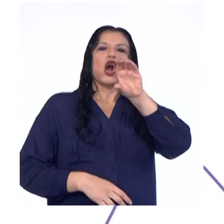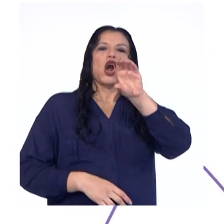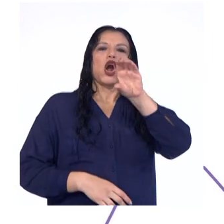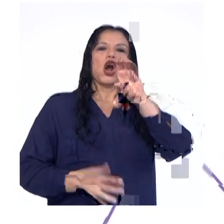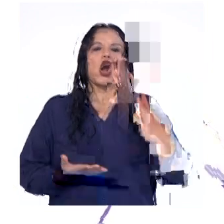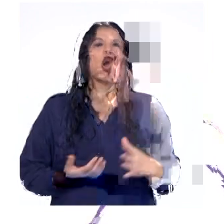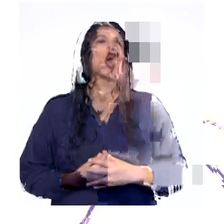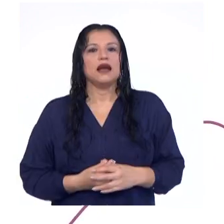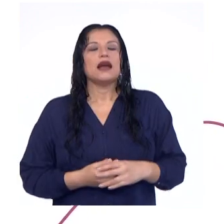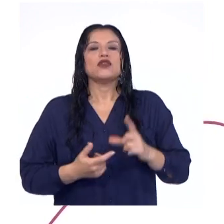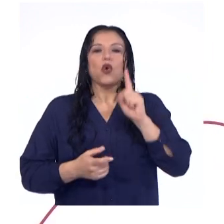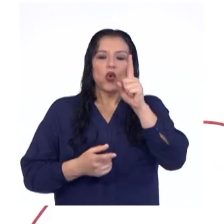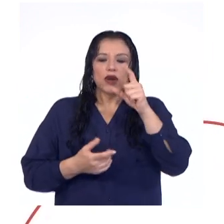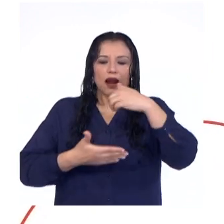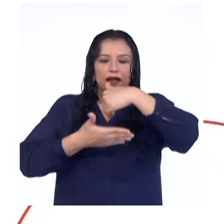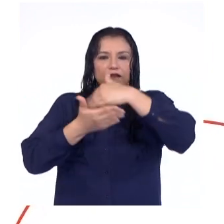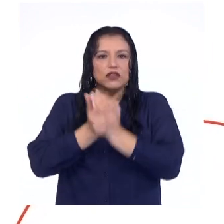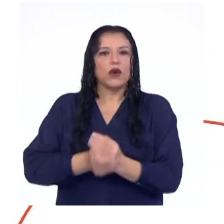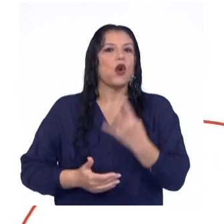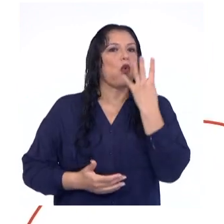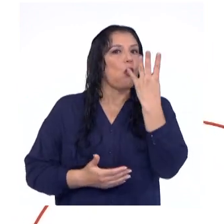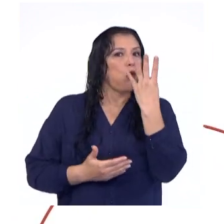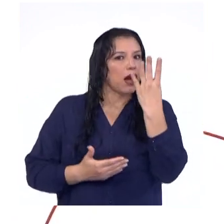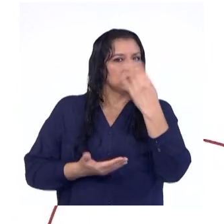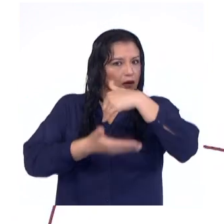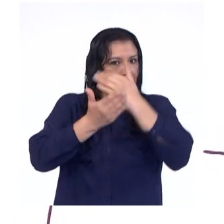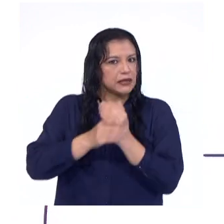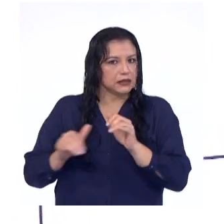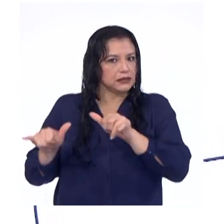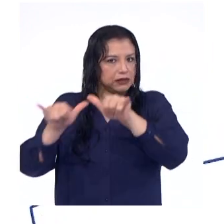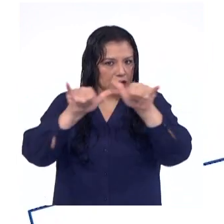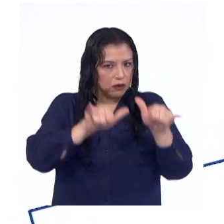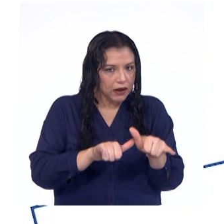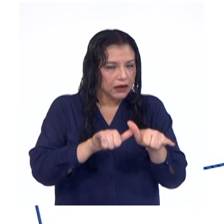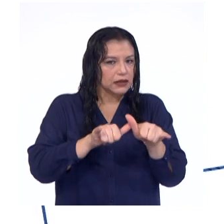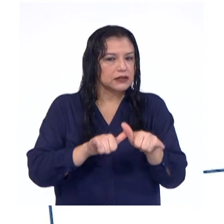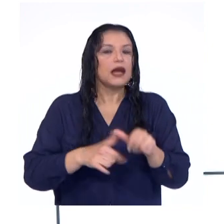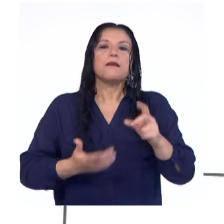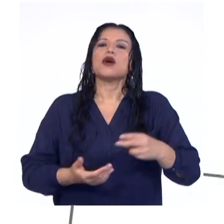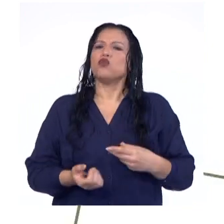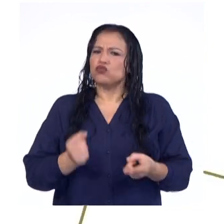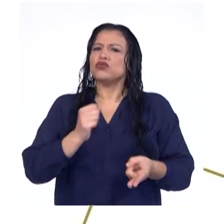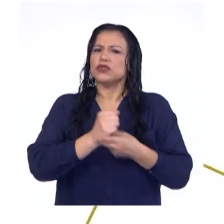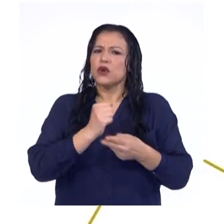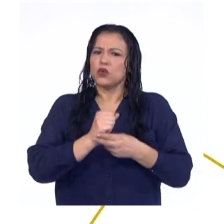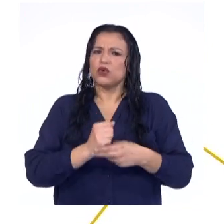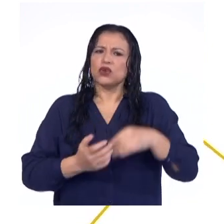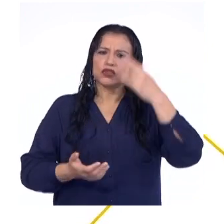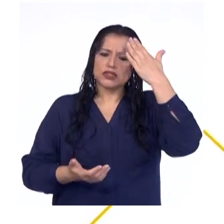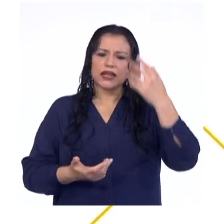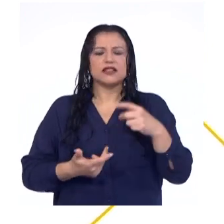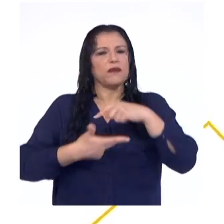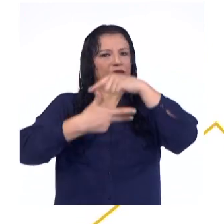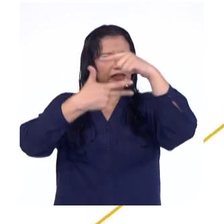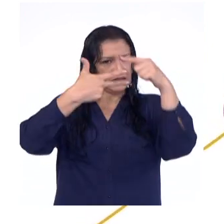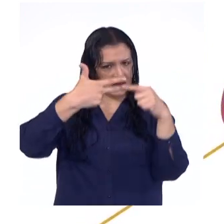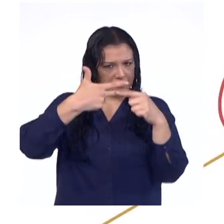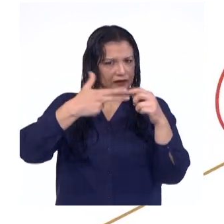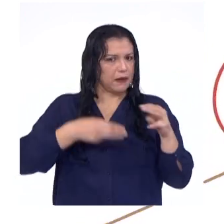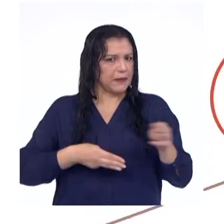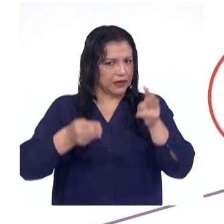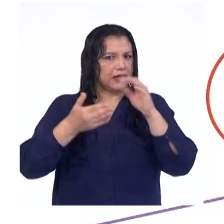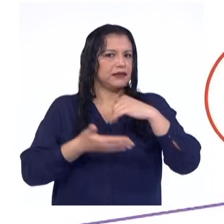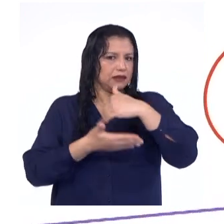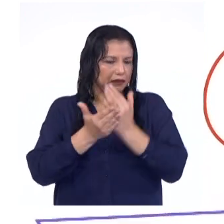La distribución la he dividido en cuatro partes iguales, por lo que con seguridad he considerado tres criterios de división.